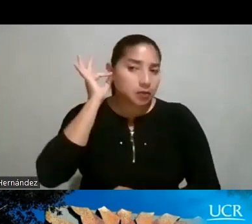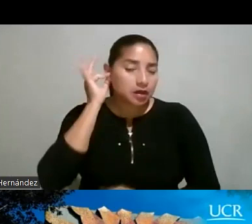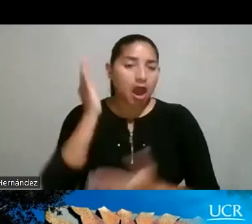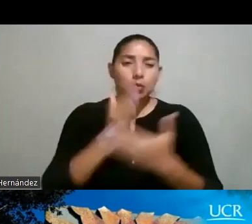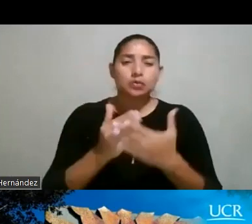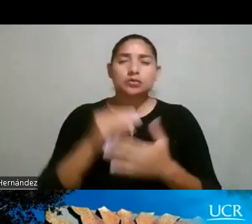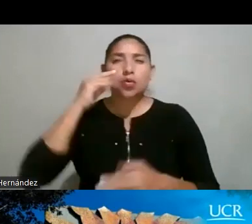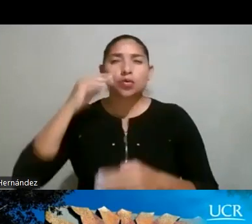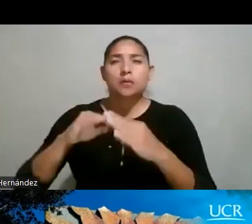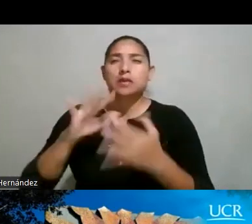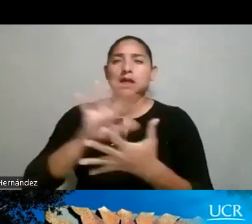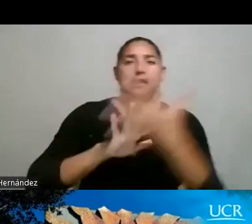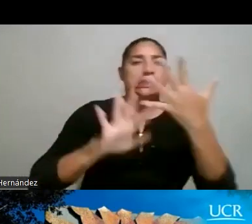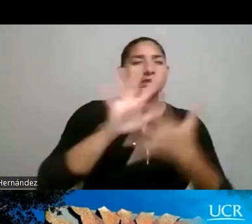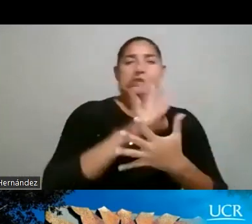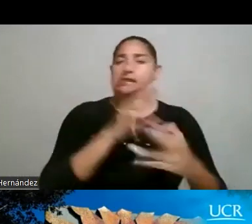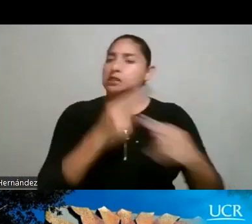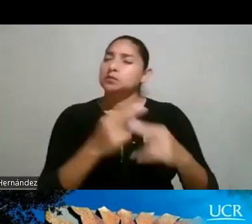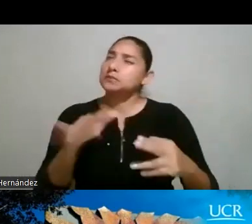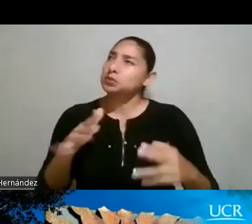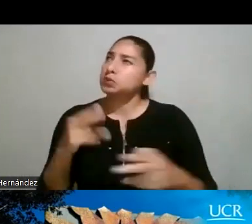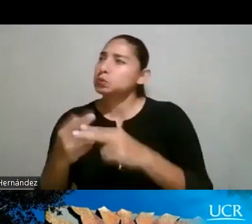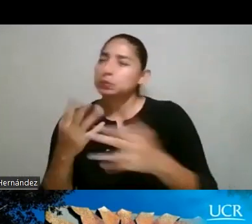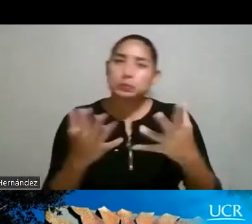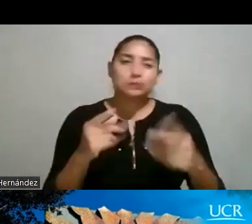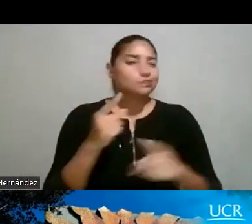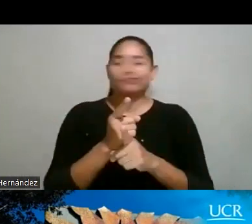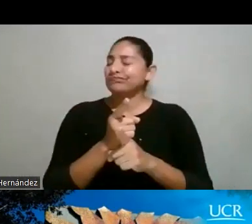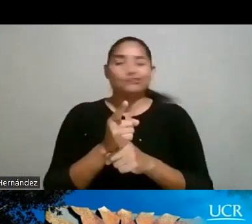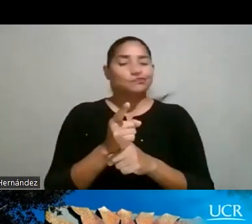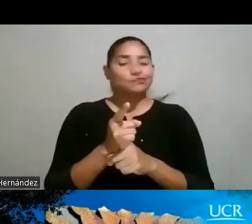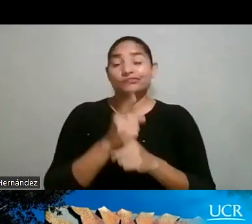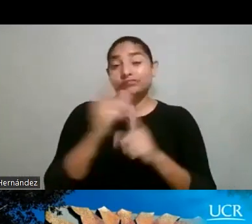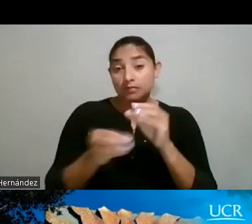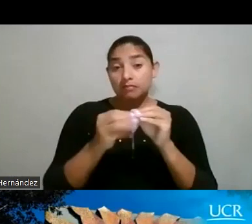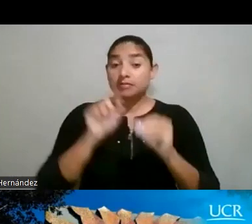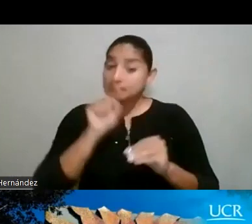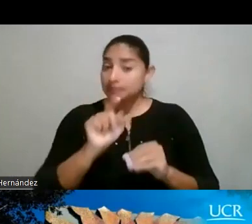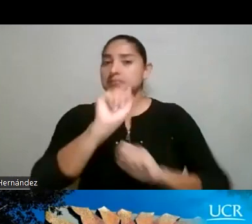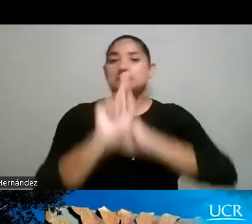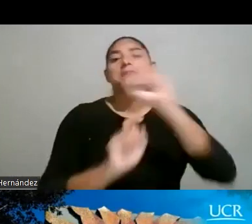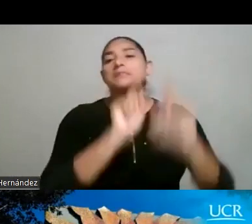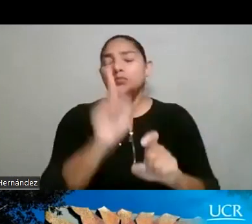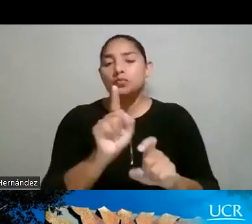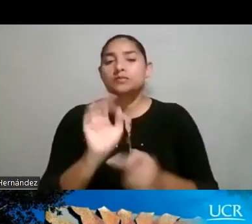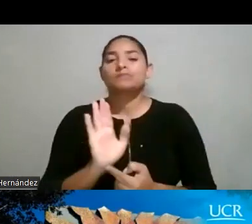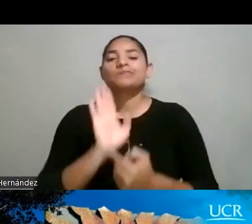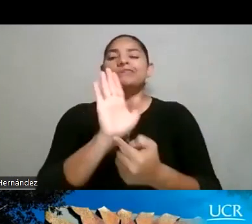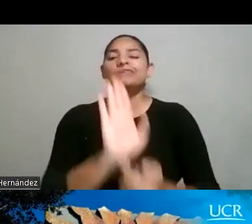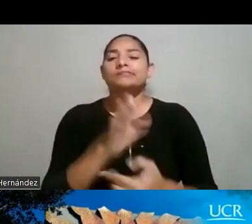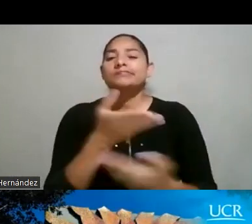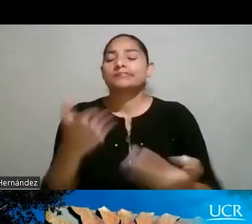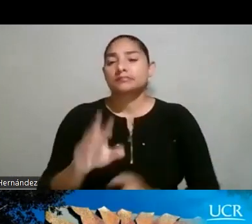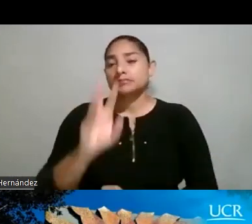parecidos, como algo que les sonaba, pero no. Además, en esa misma encuesta también quiero resaltar, pues, que el